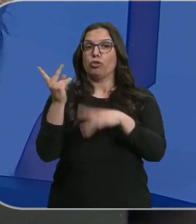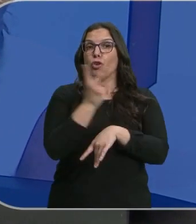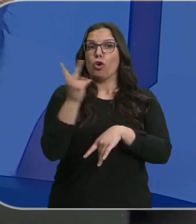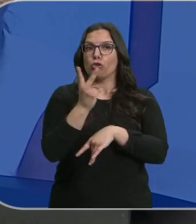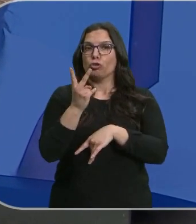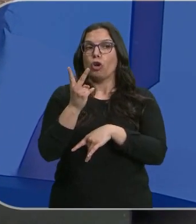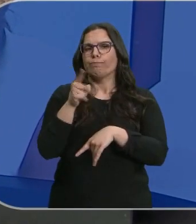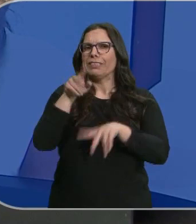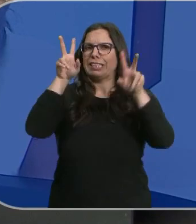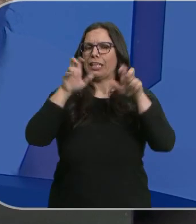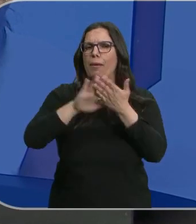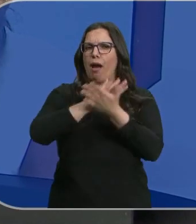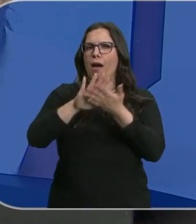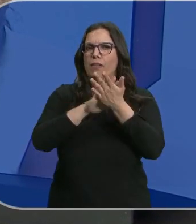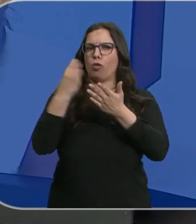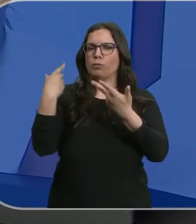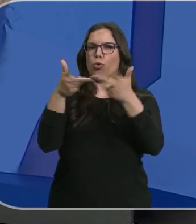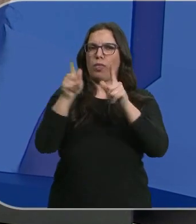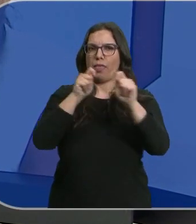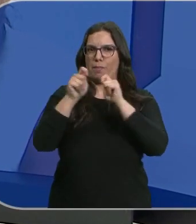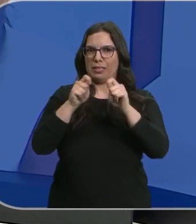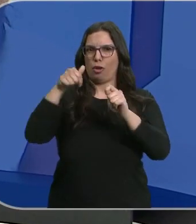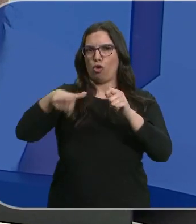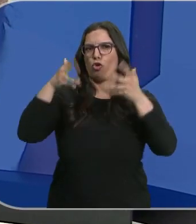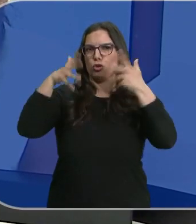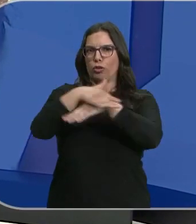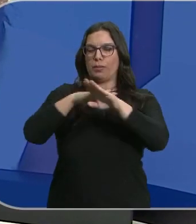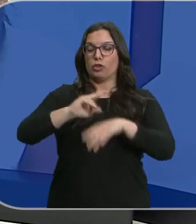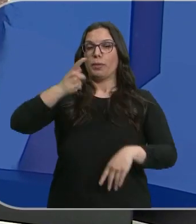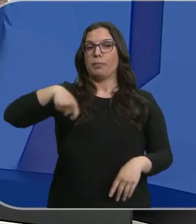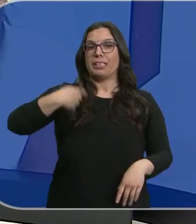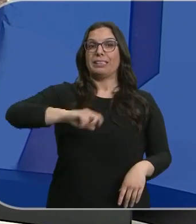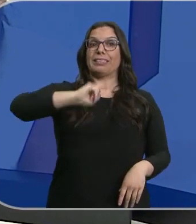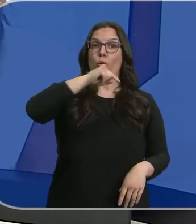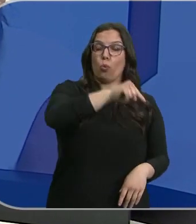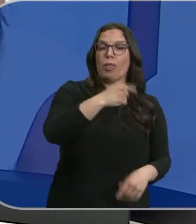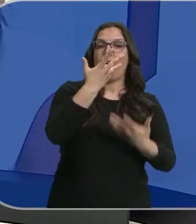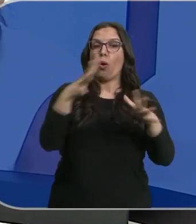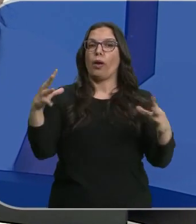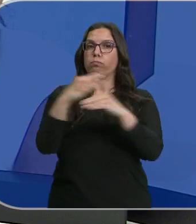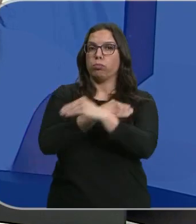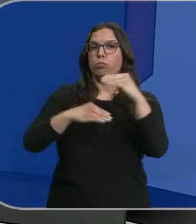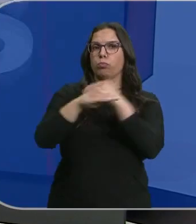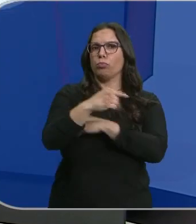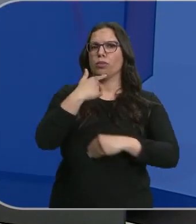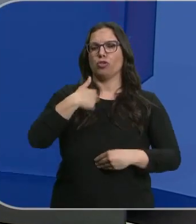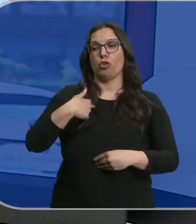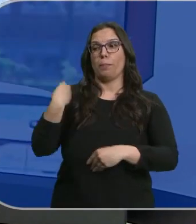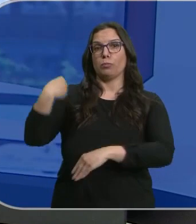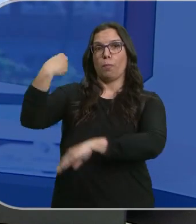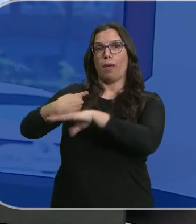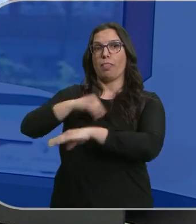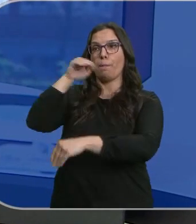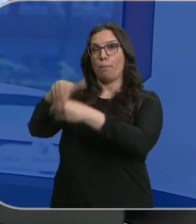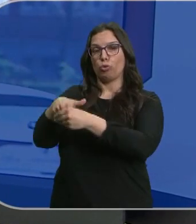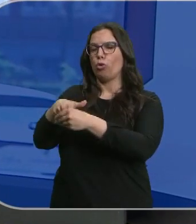a la rueda de prensa tras el Consejo de Ministros. La vicepresidenta segunda, pese a las diferencias, confirma que mantendrá la disciplina de